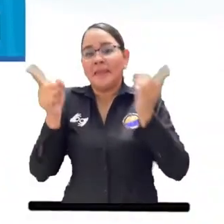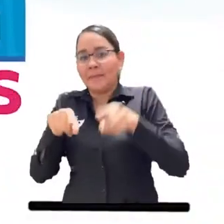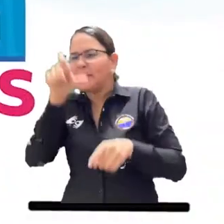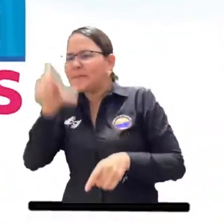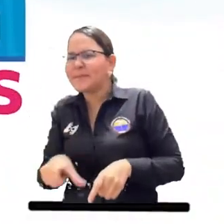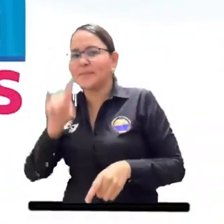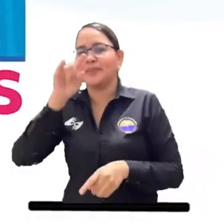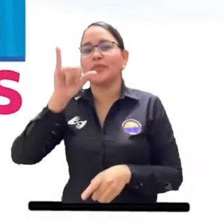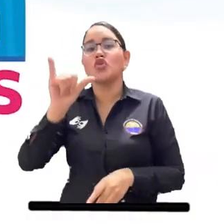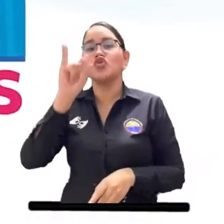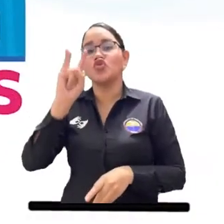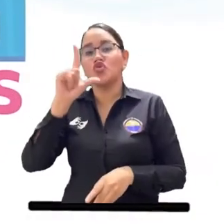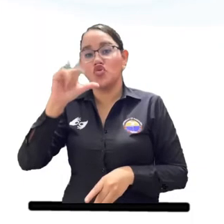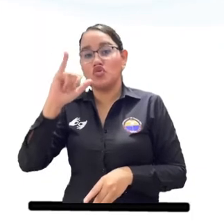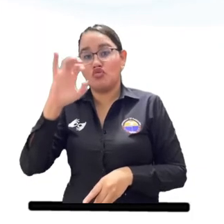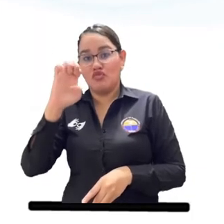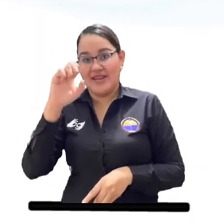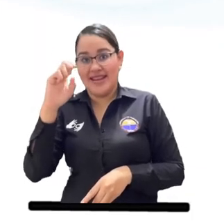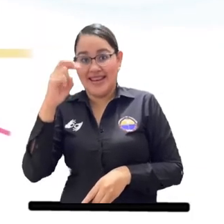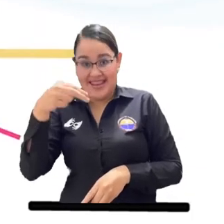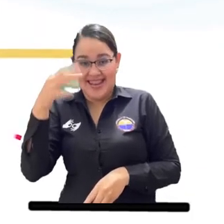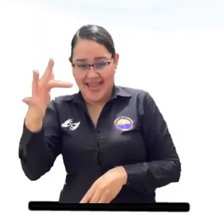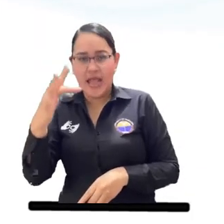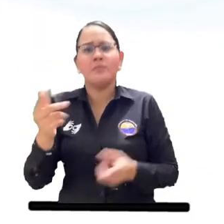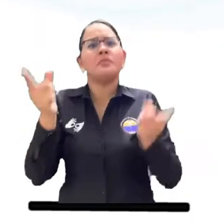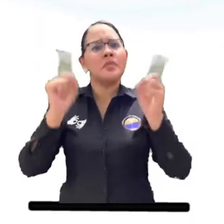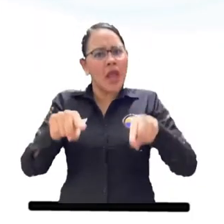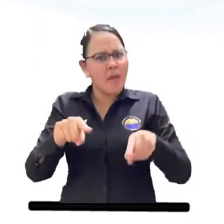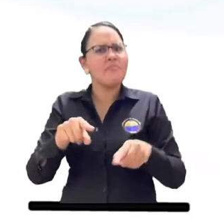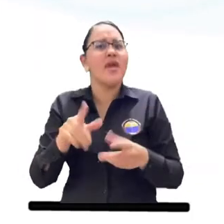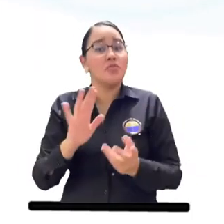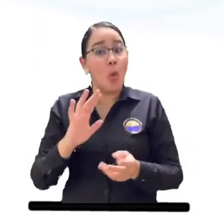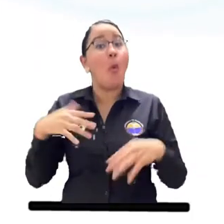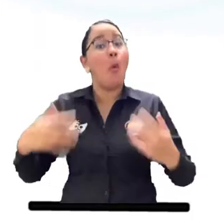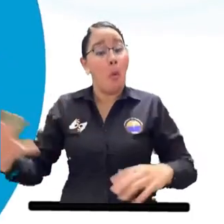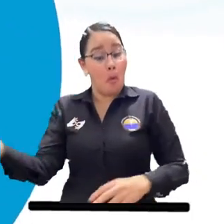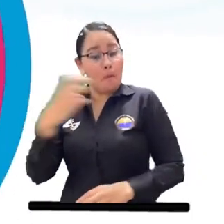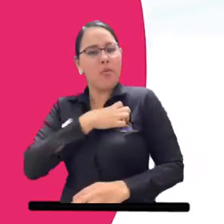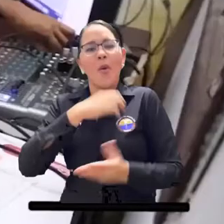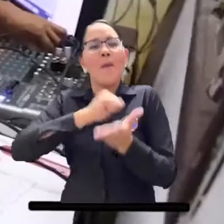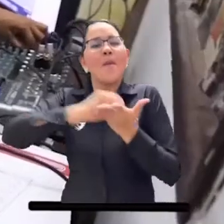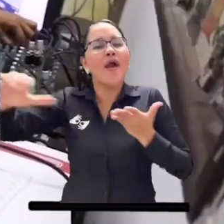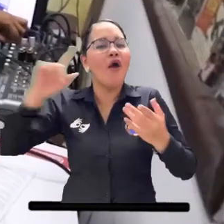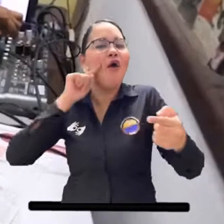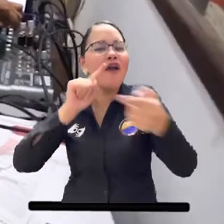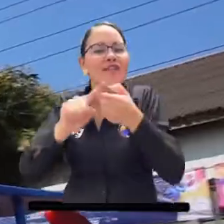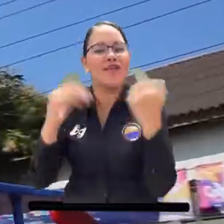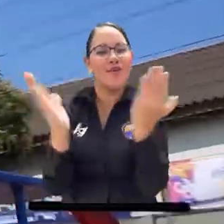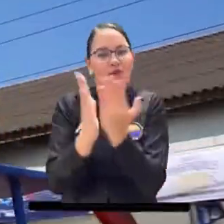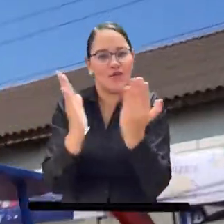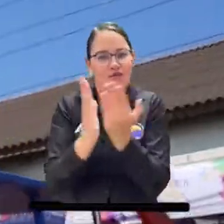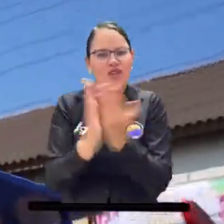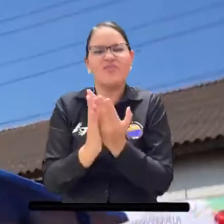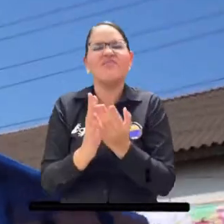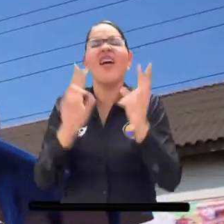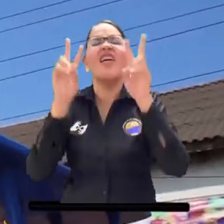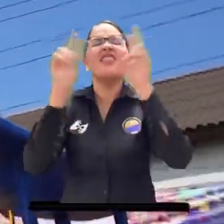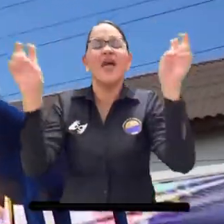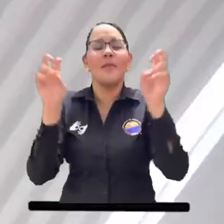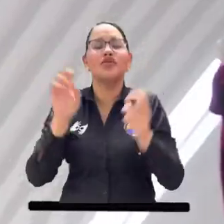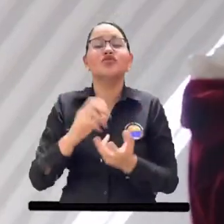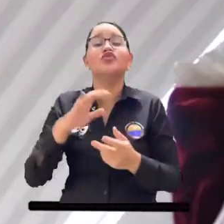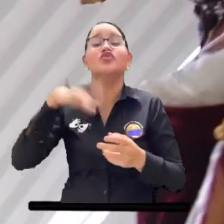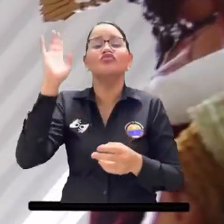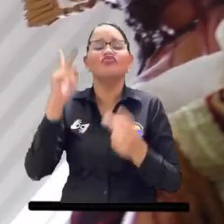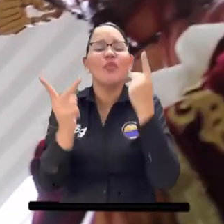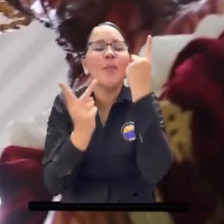Yuriet Romero, también graduada, logró una beca de creación literaria para autores afrodescendientes, palenqueras o raizales con su